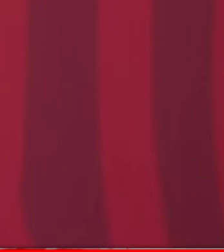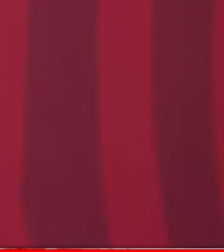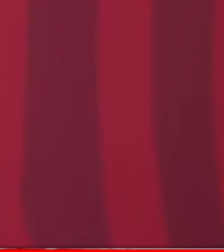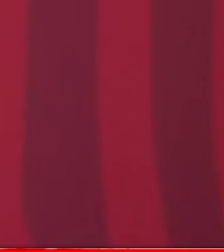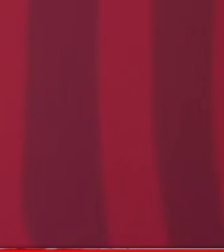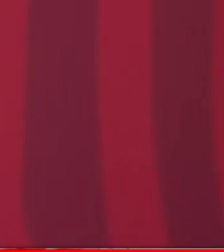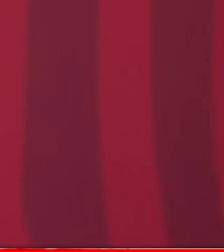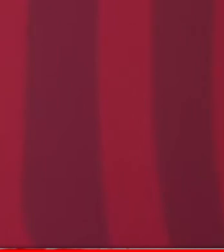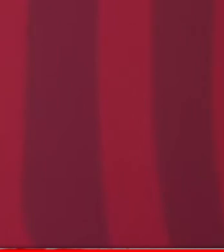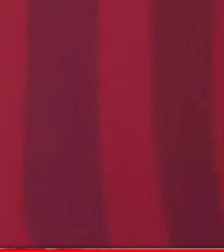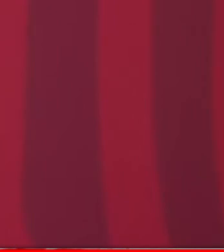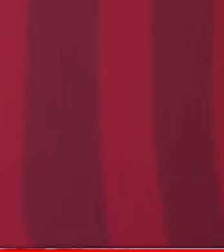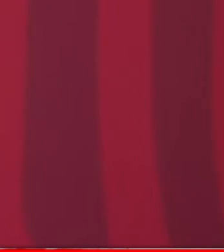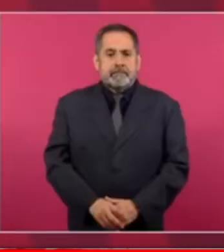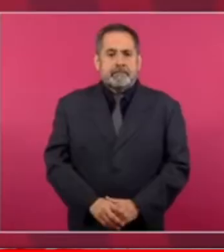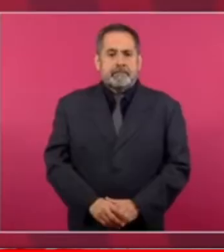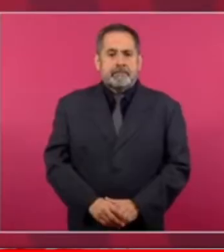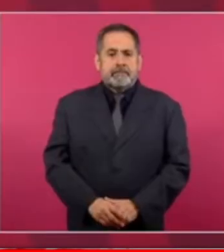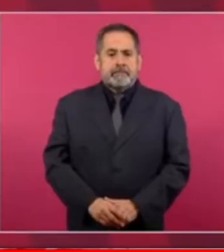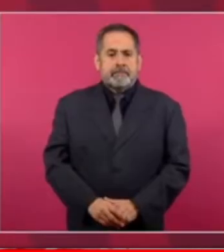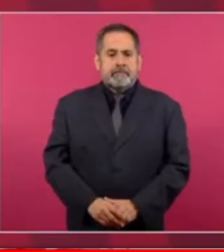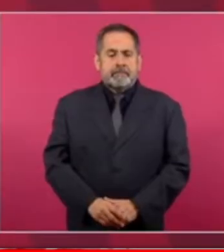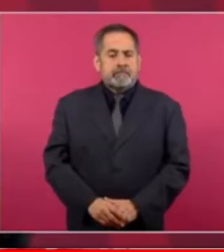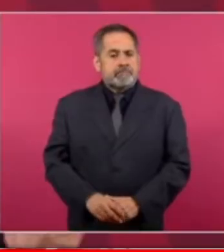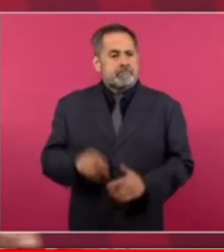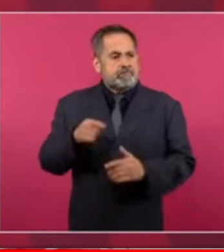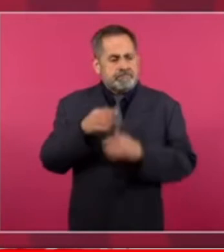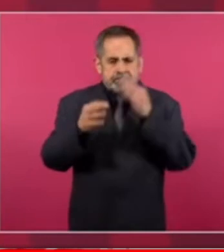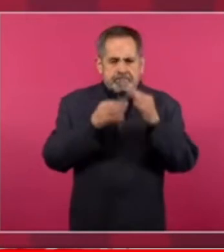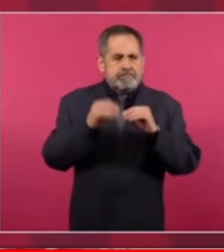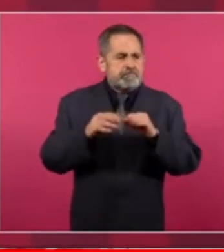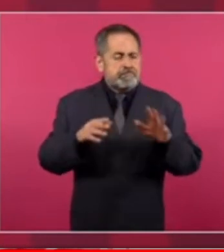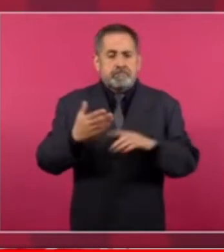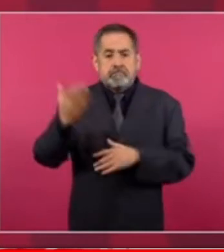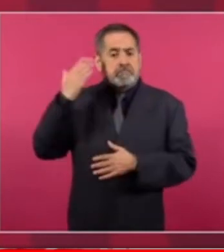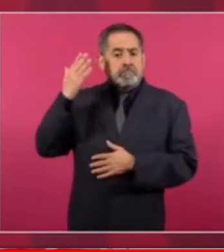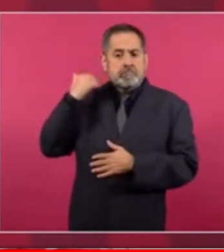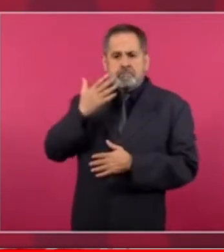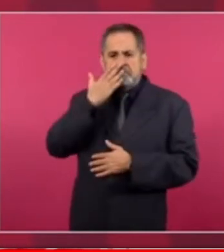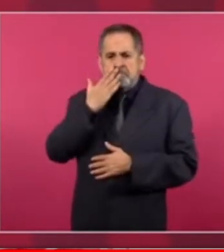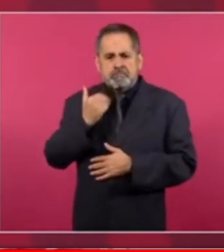interactuar y es un medio de comunicación que no se tenía antes